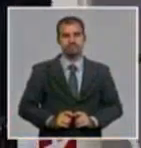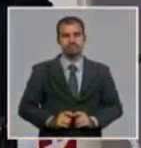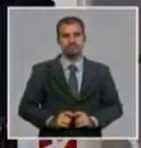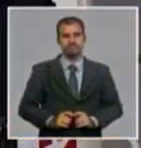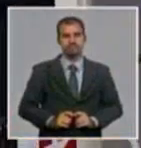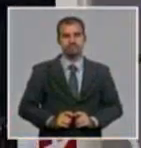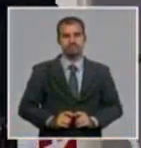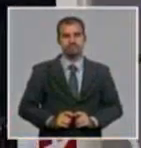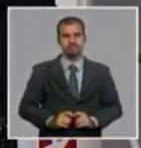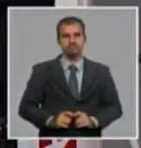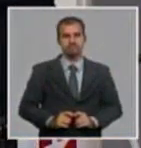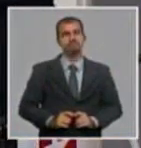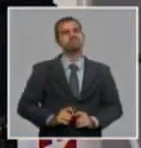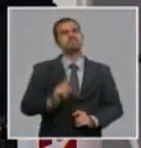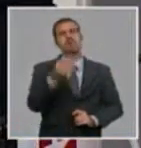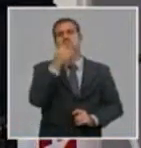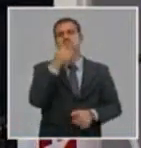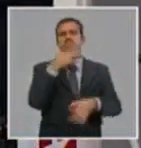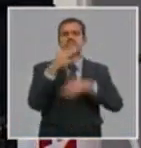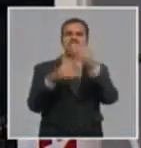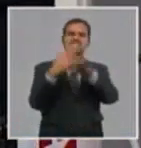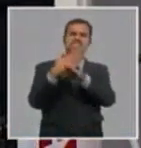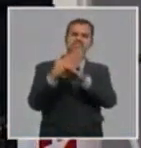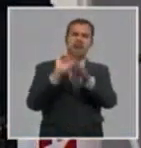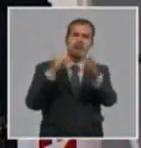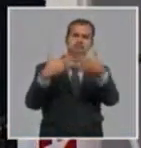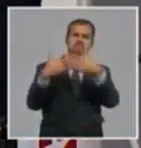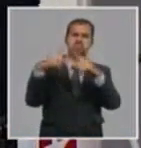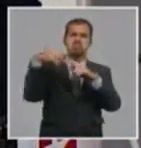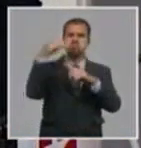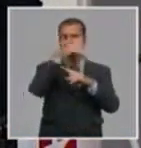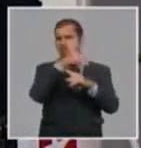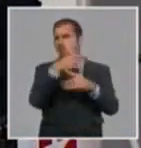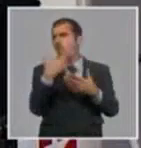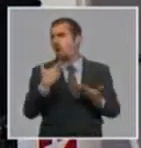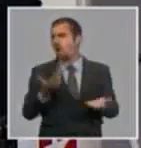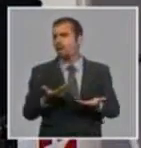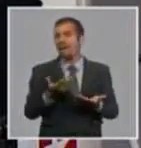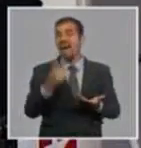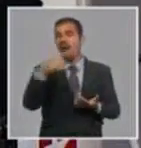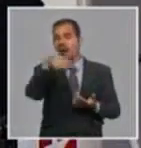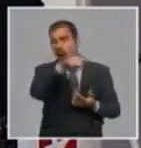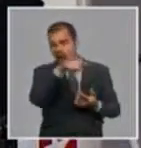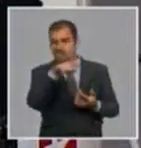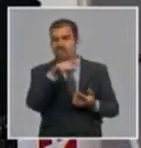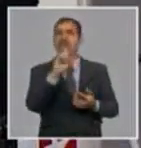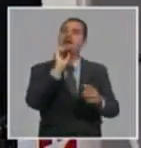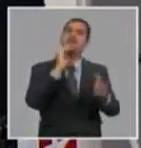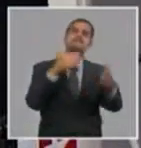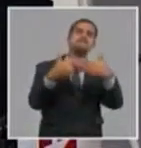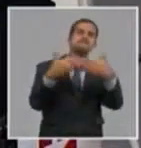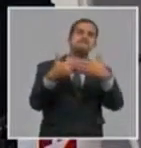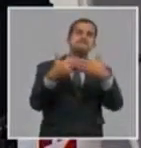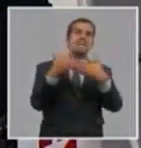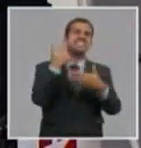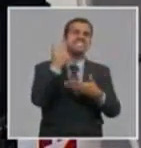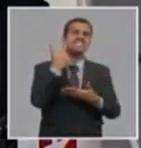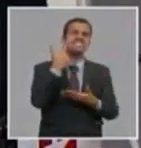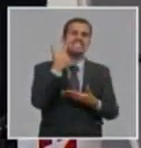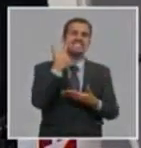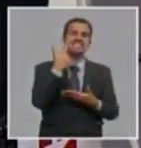caracterizar qué cosa es la empresa de alta tecnología, primero quiero decir que son empresas que tienen un fuerte componente en